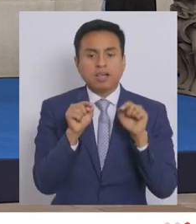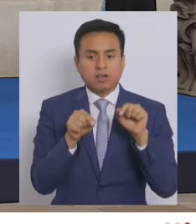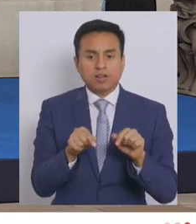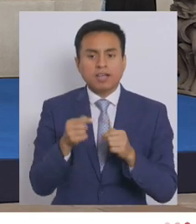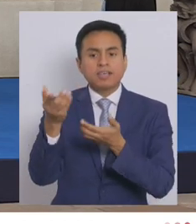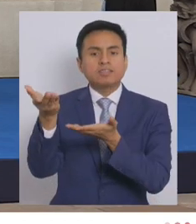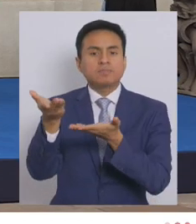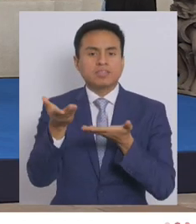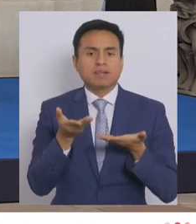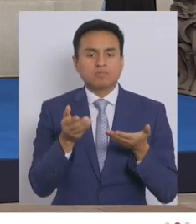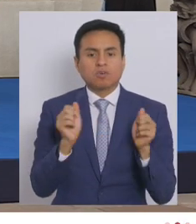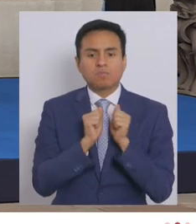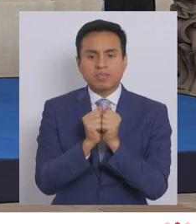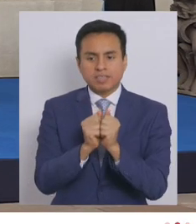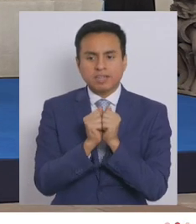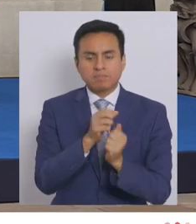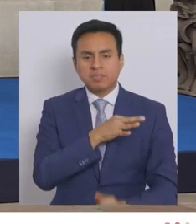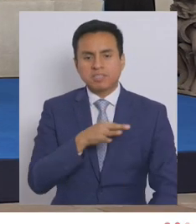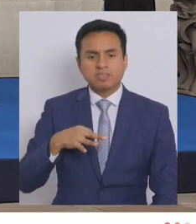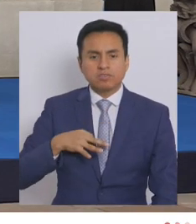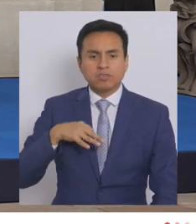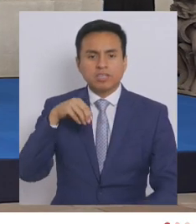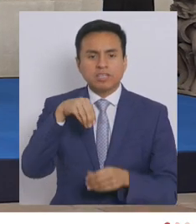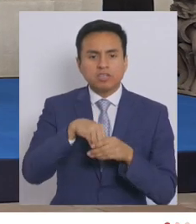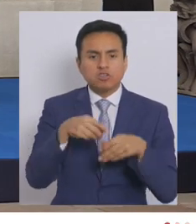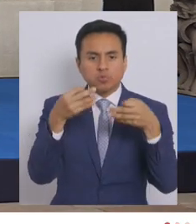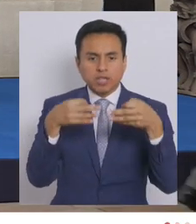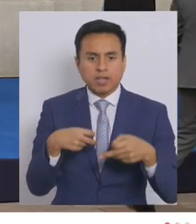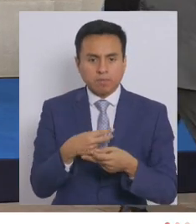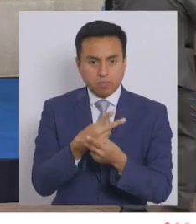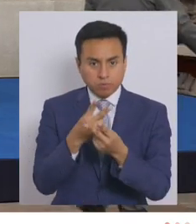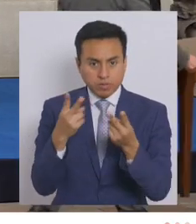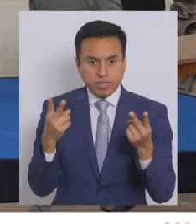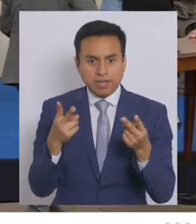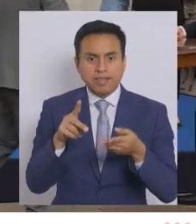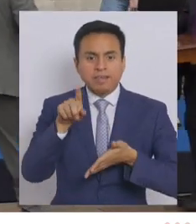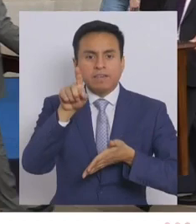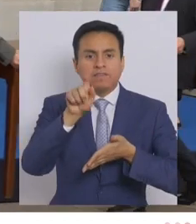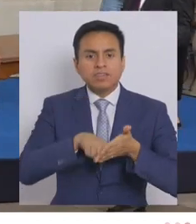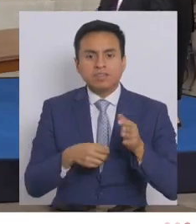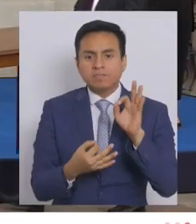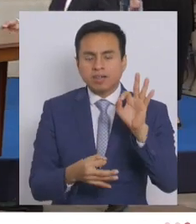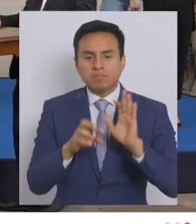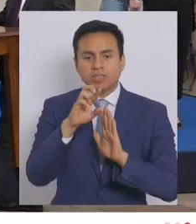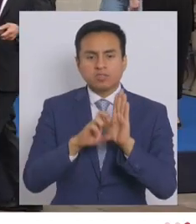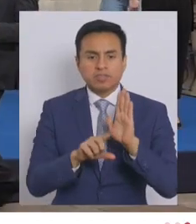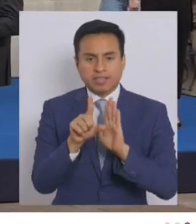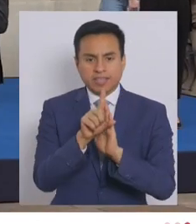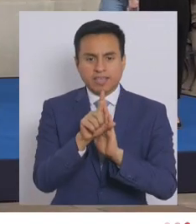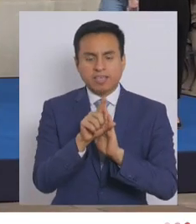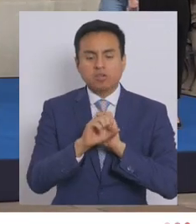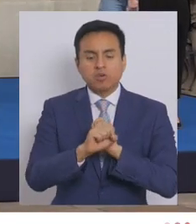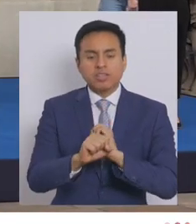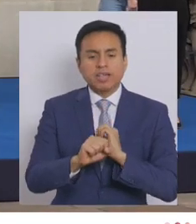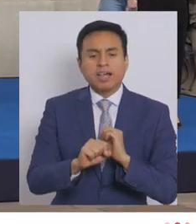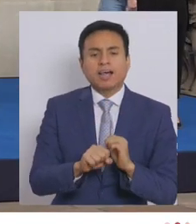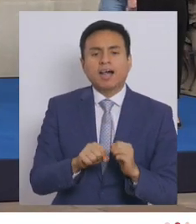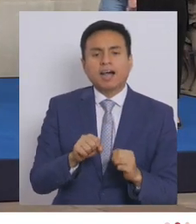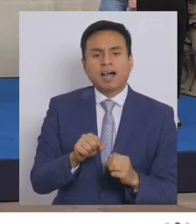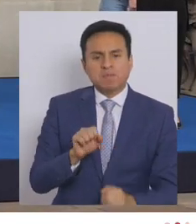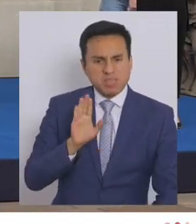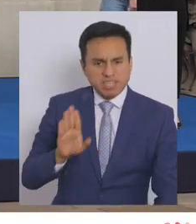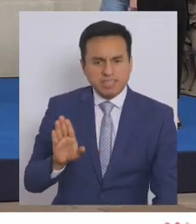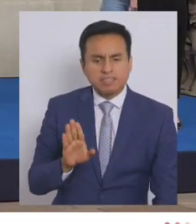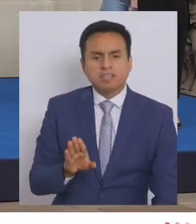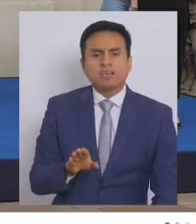las declaraciones del presidente de Sebastián Piñera en cuanto a este proyecto de ley que se va a presentar contra amenazas, coacción y